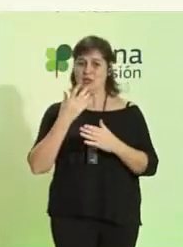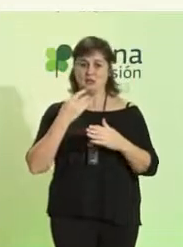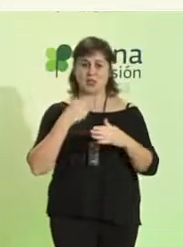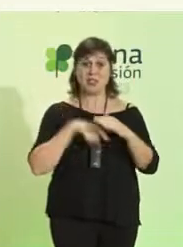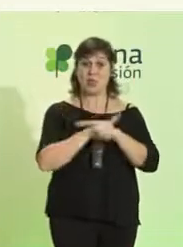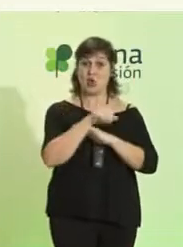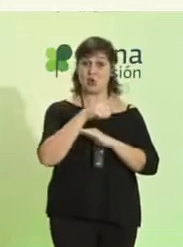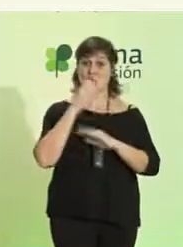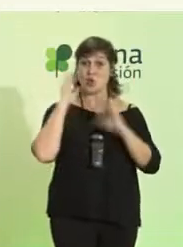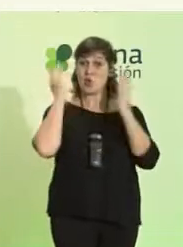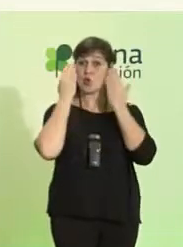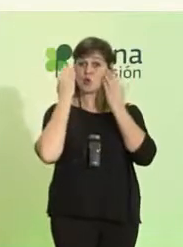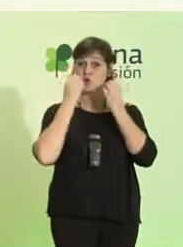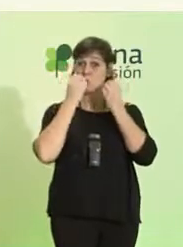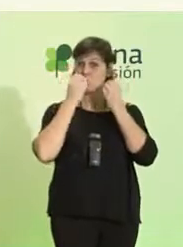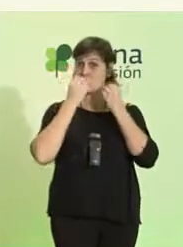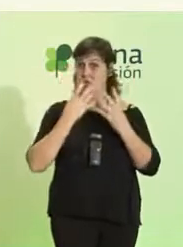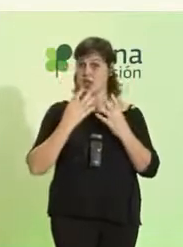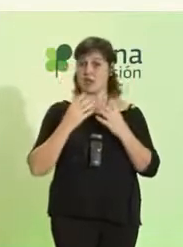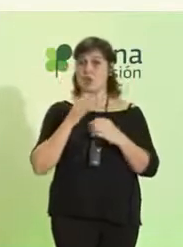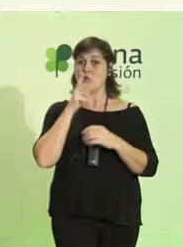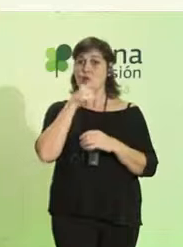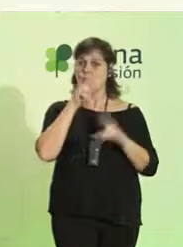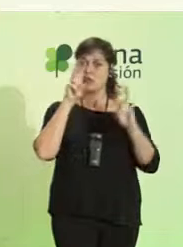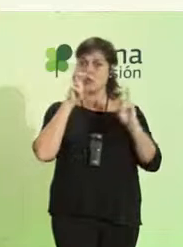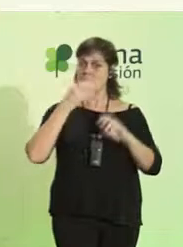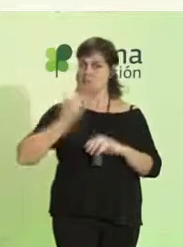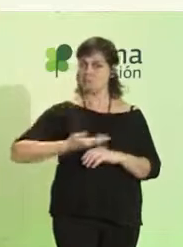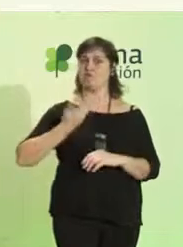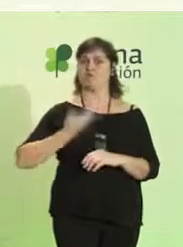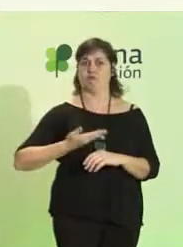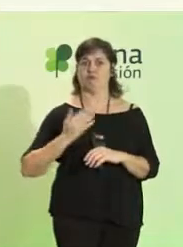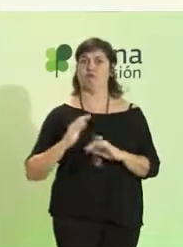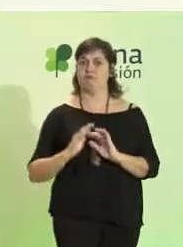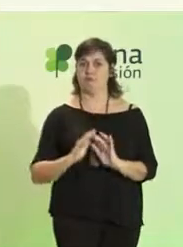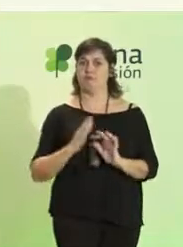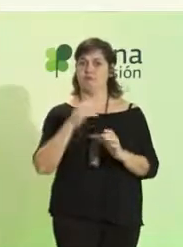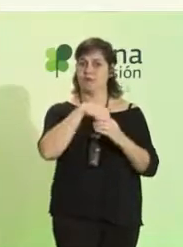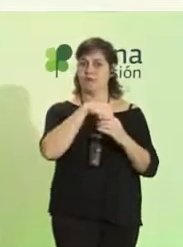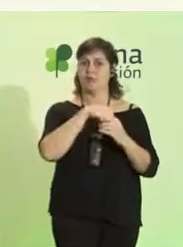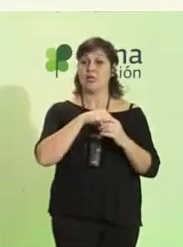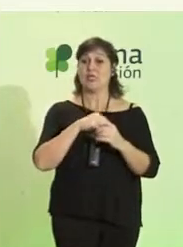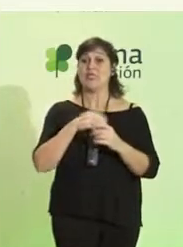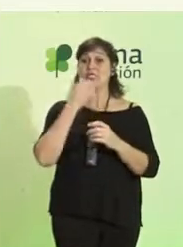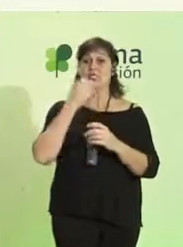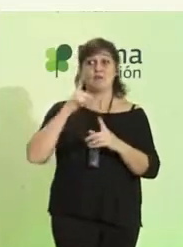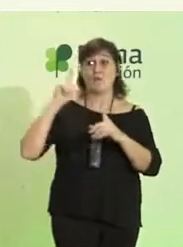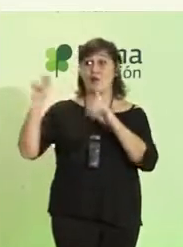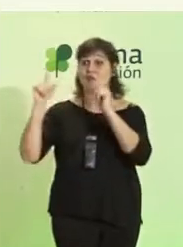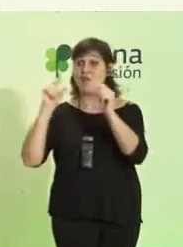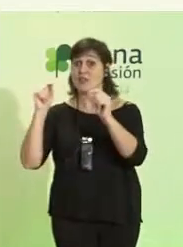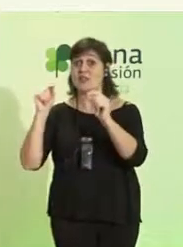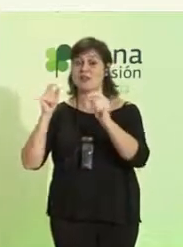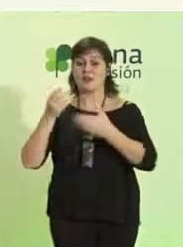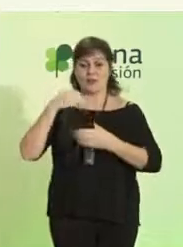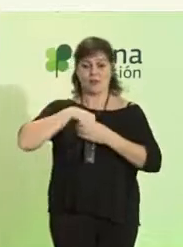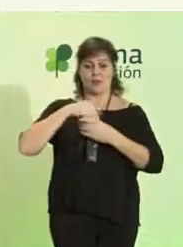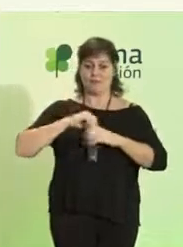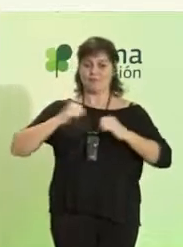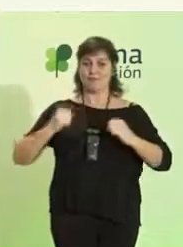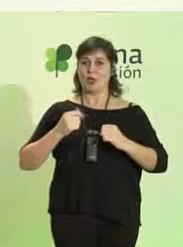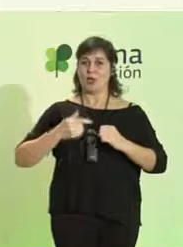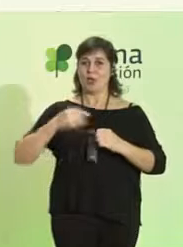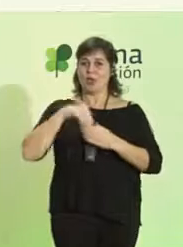porque abordáis temas absolutamente relevantes. Y que cuando os vayáis de aquí os llevéis lo fundamental, ¿no? Que es que